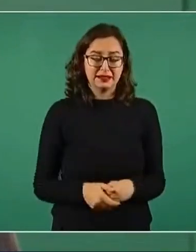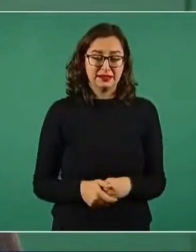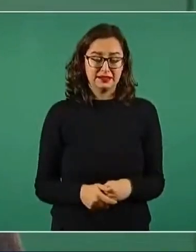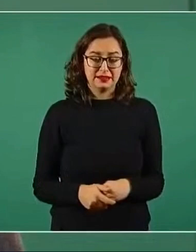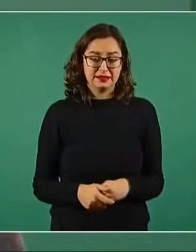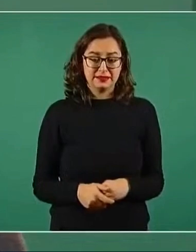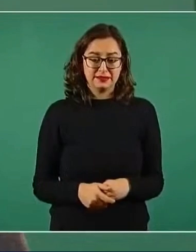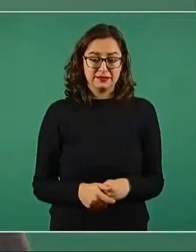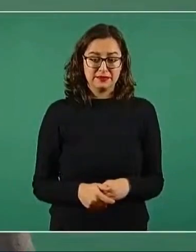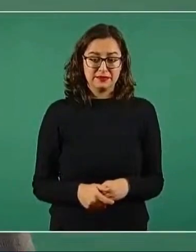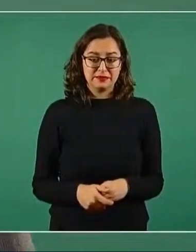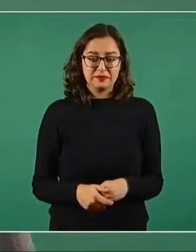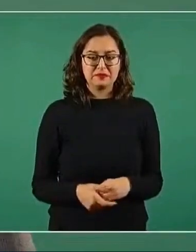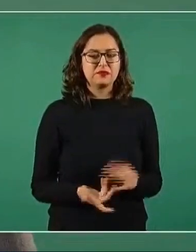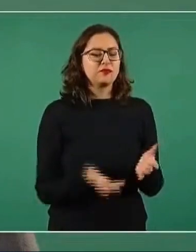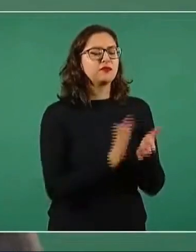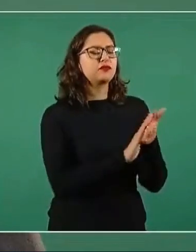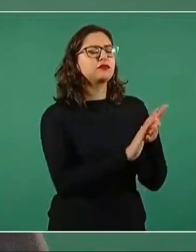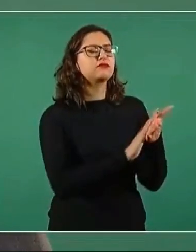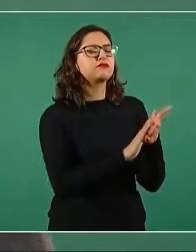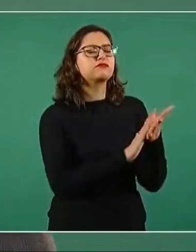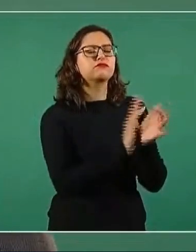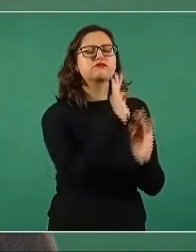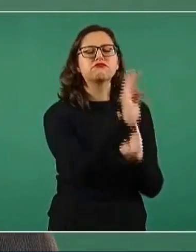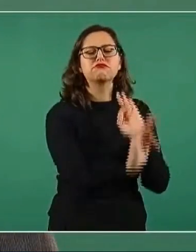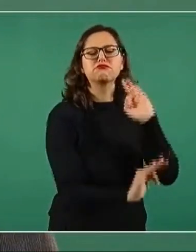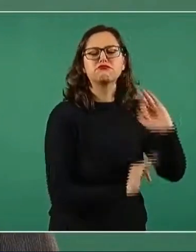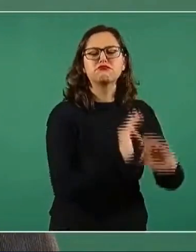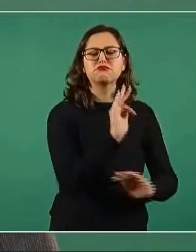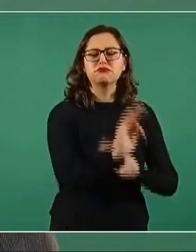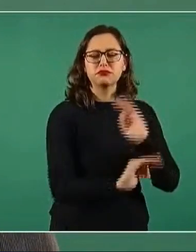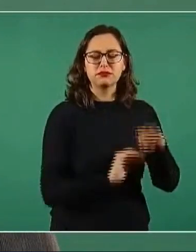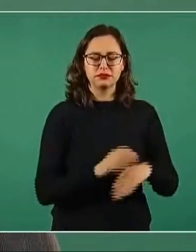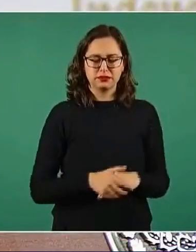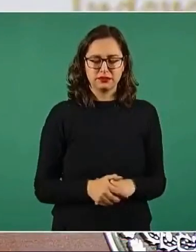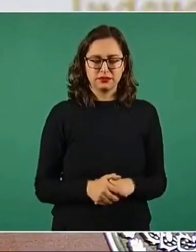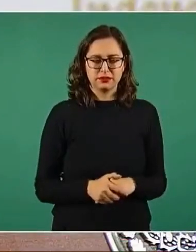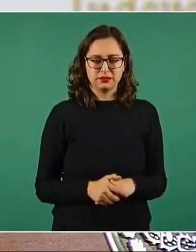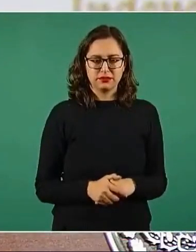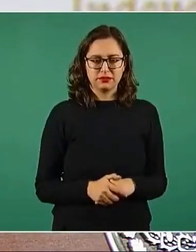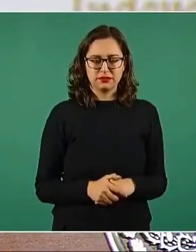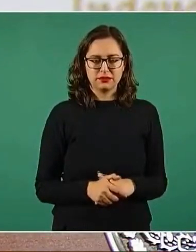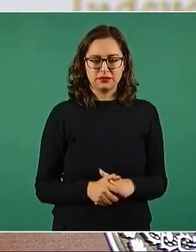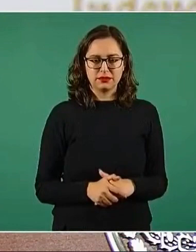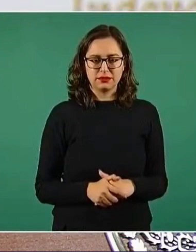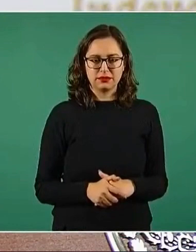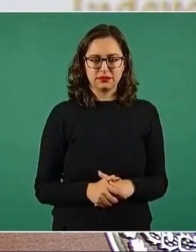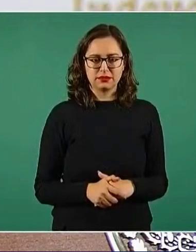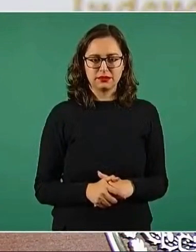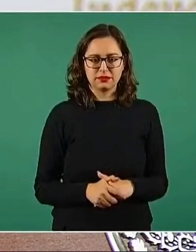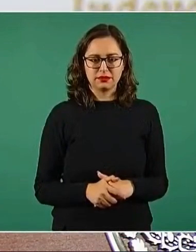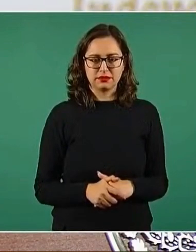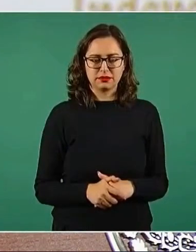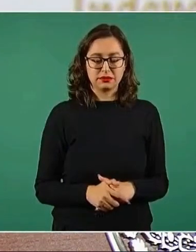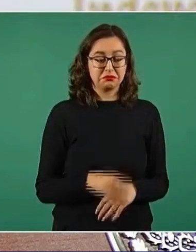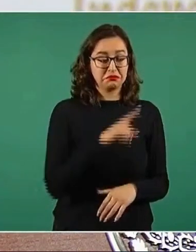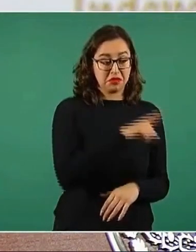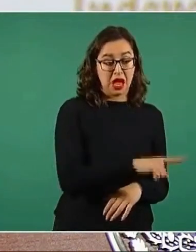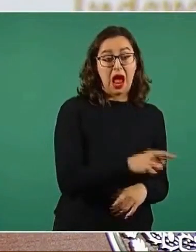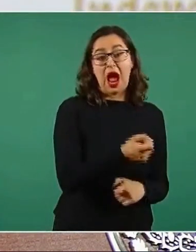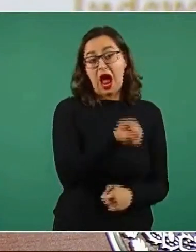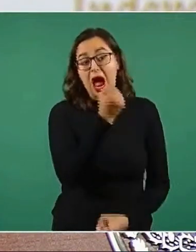Se les condonaban los impuestos. Y les devolvían el IVA. Pagaban